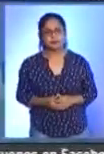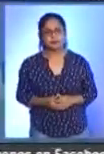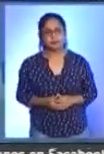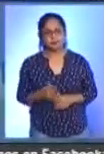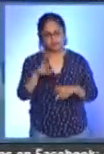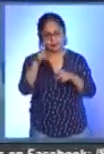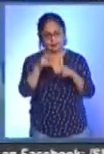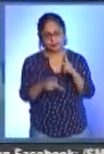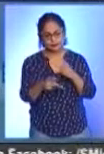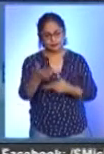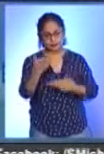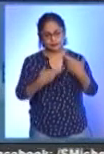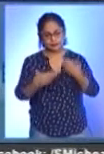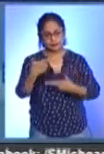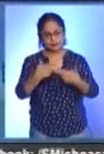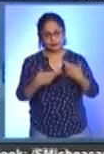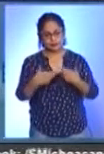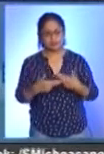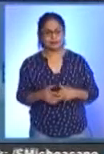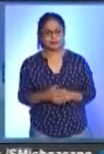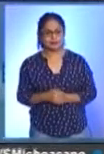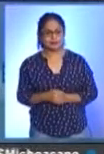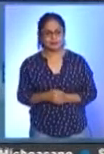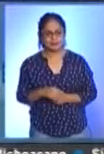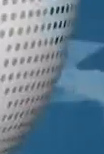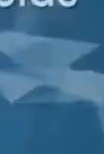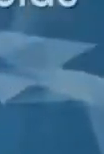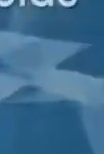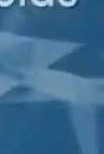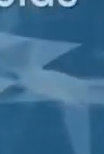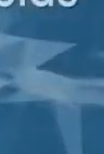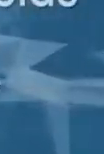Hacemos una pausa, regresamos con más.